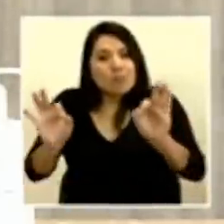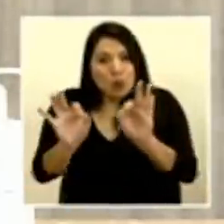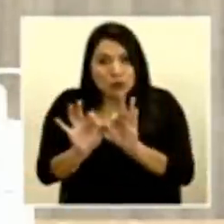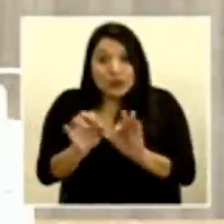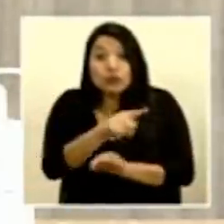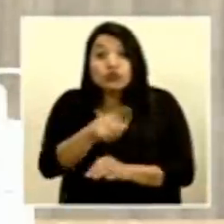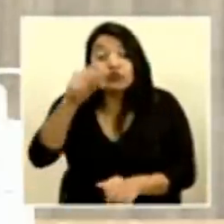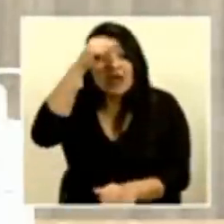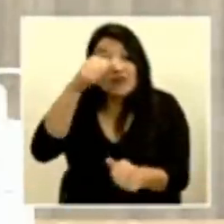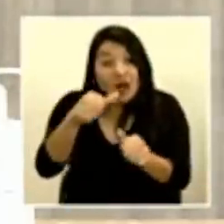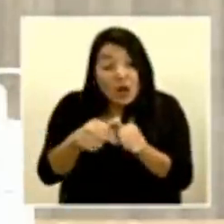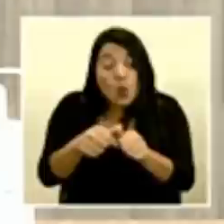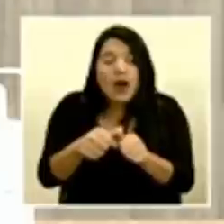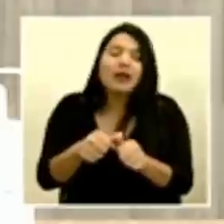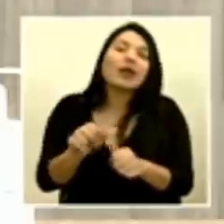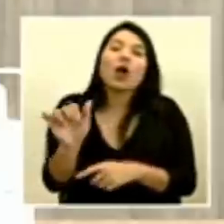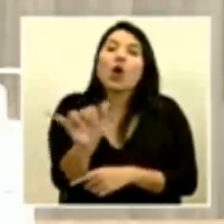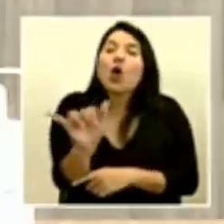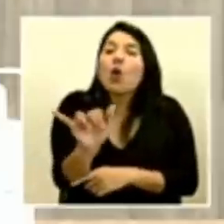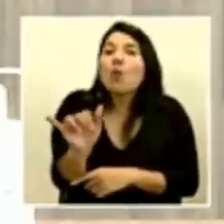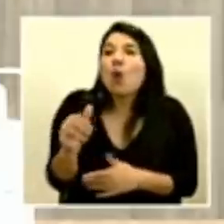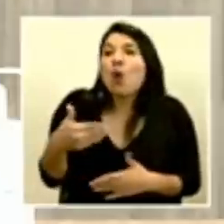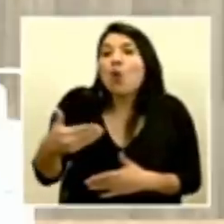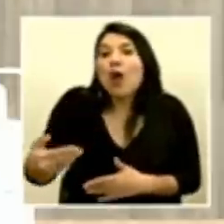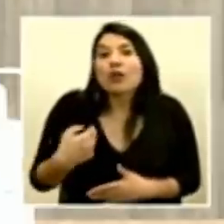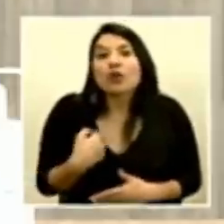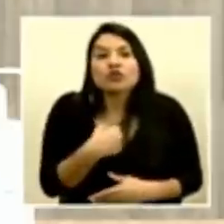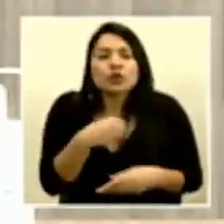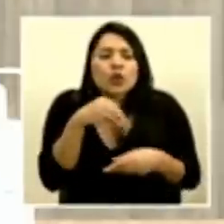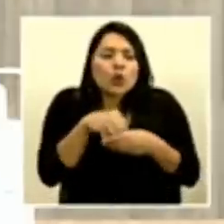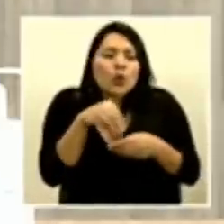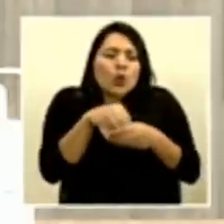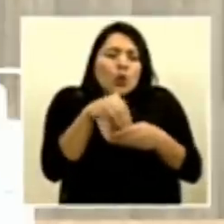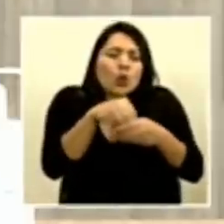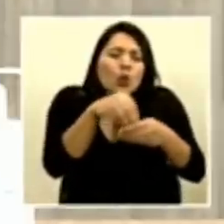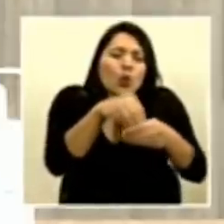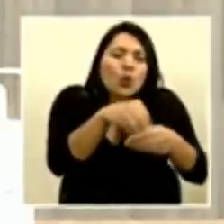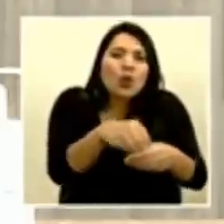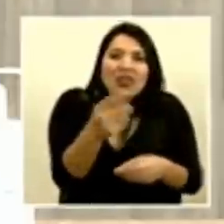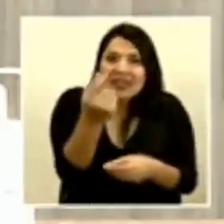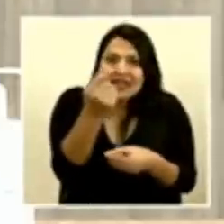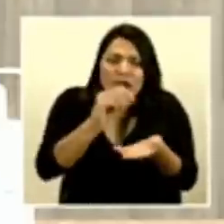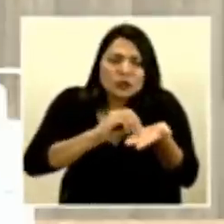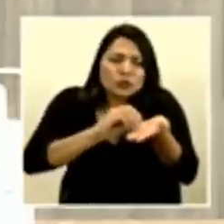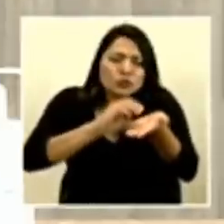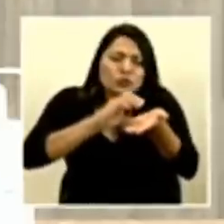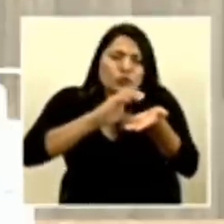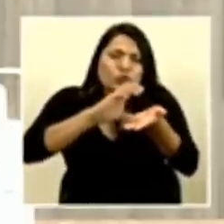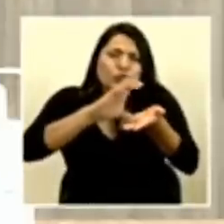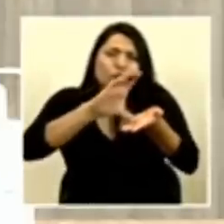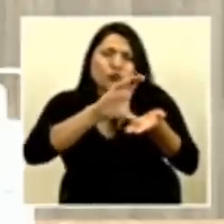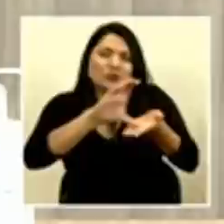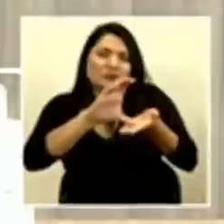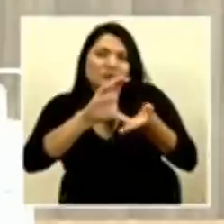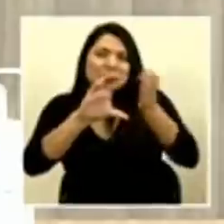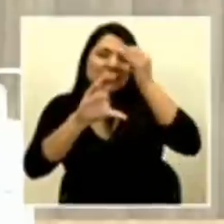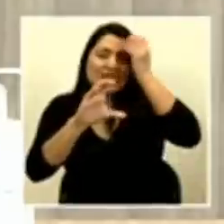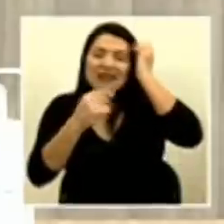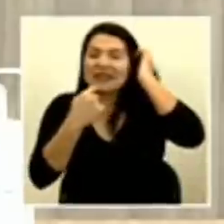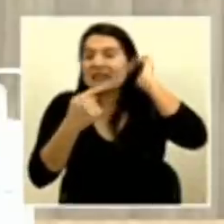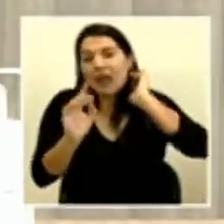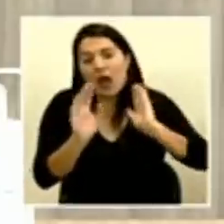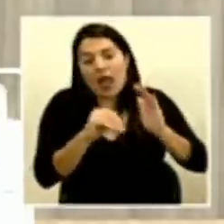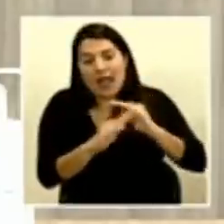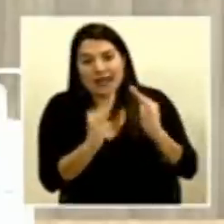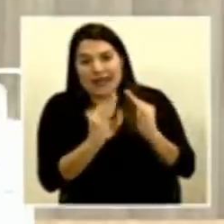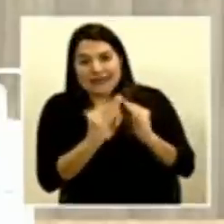hemos invertido y hemos ahorrado un montón de dinero, hasta el momento hemos ahorrado y tenemos ese dinero acumulado,